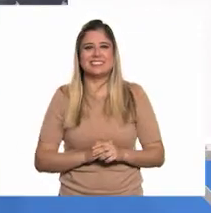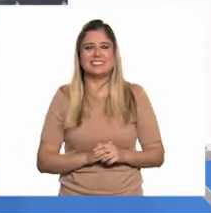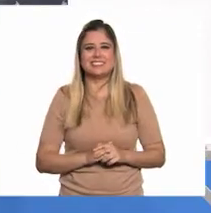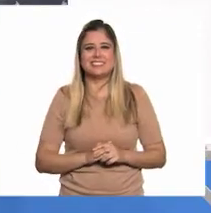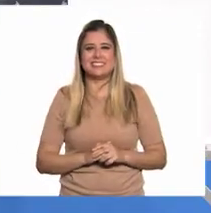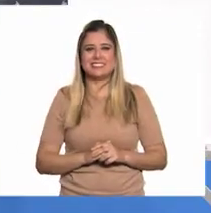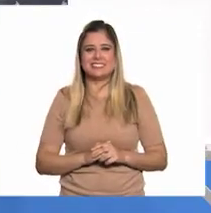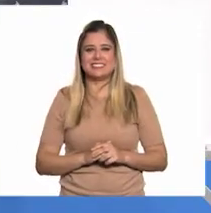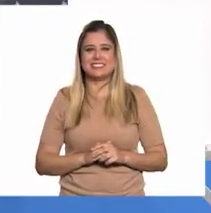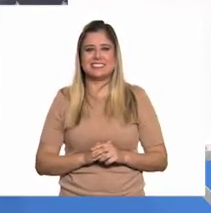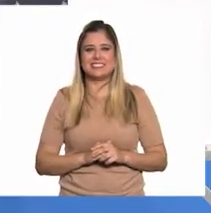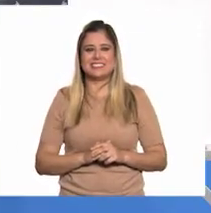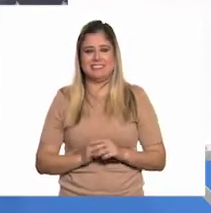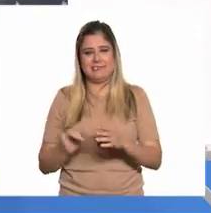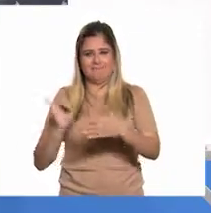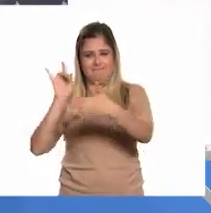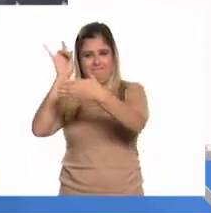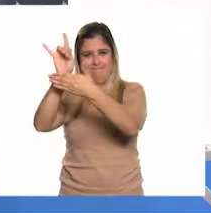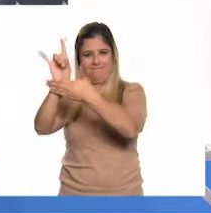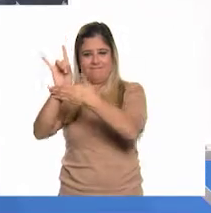Vamos a ponerla de este lado.